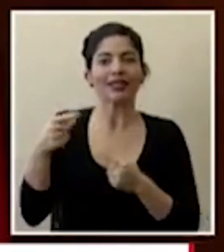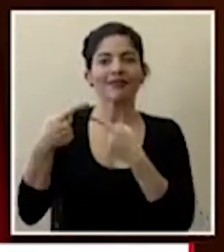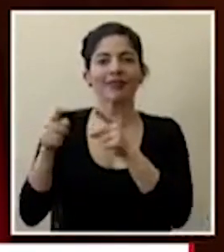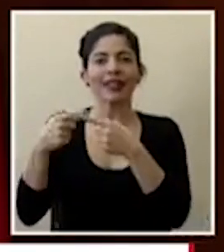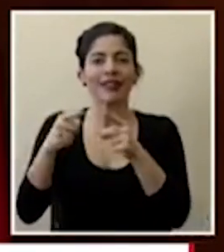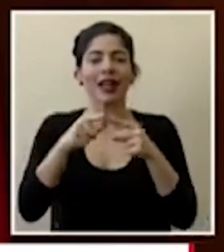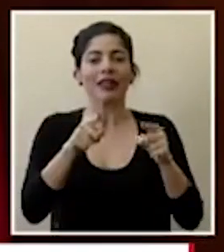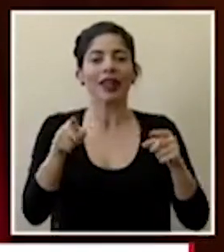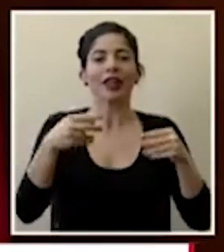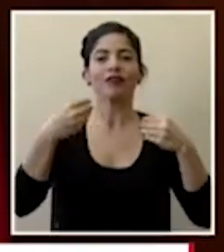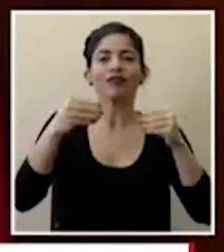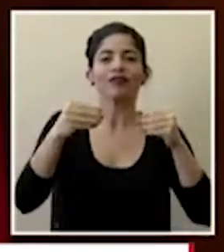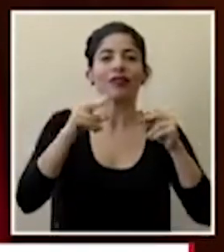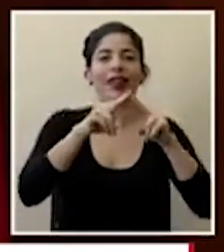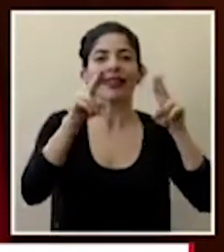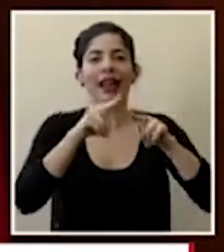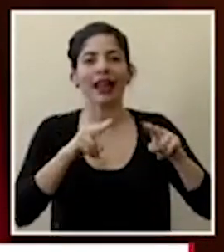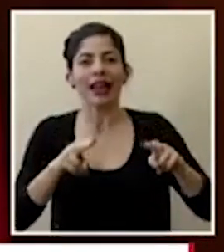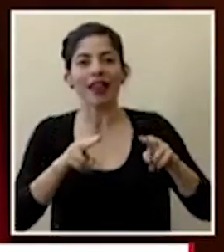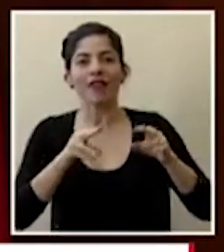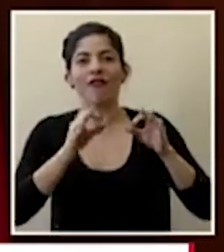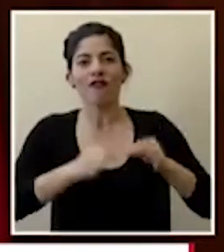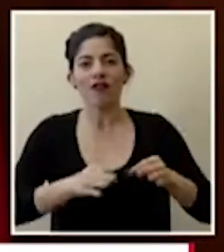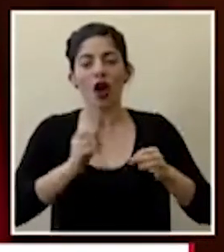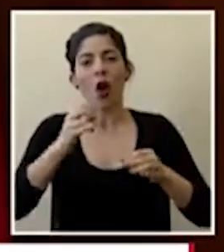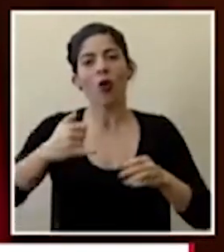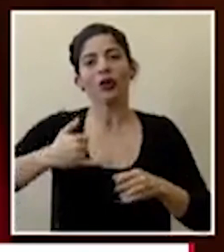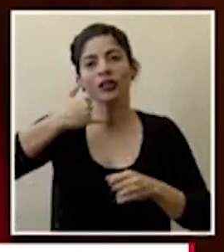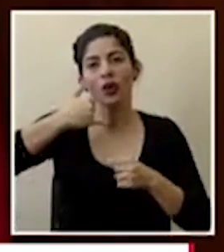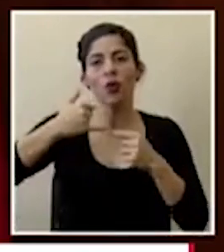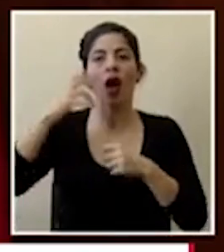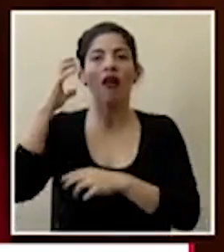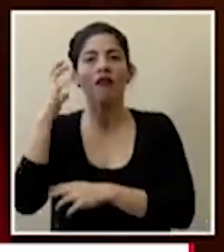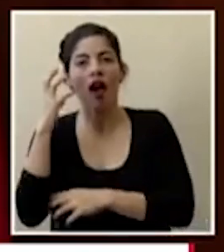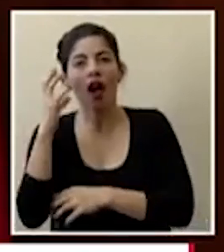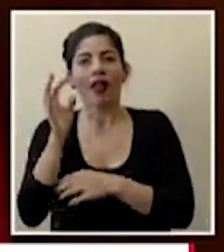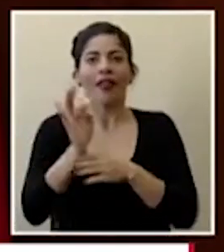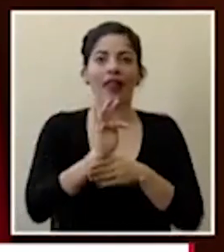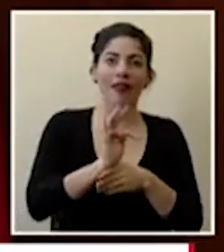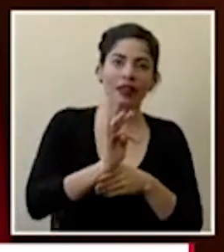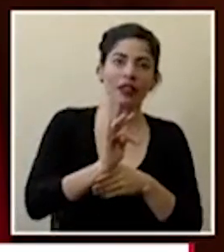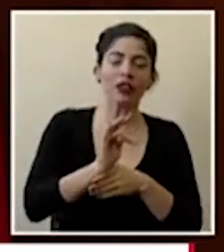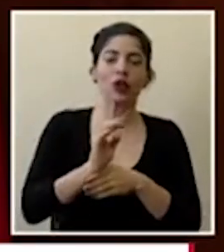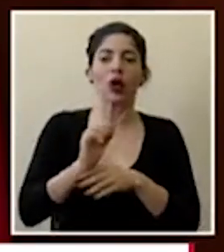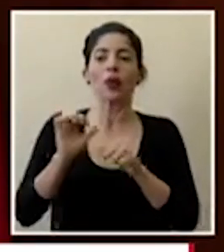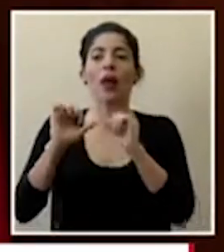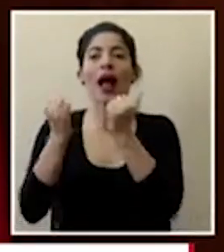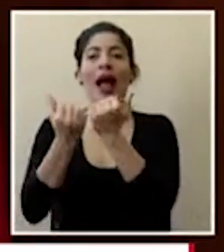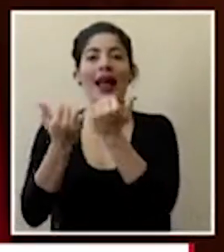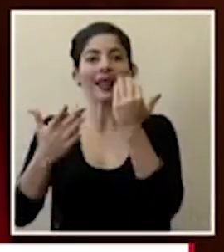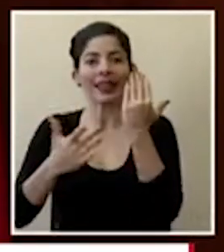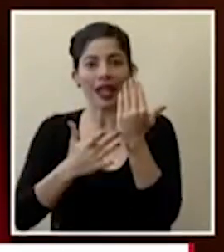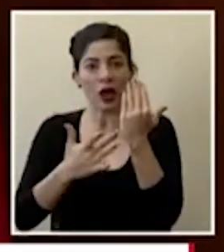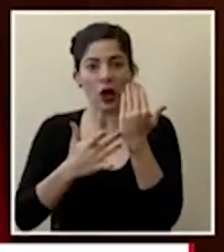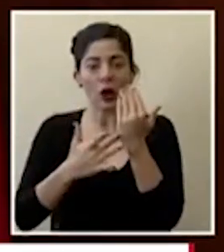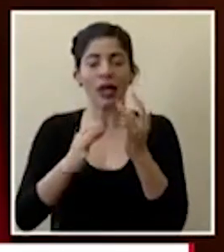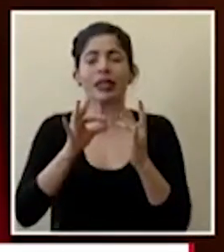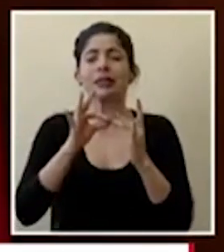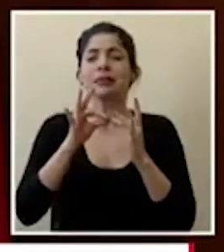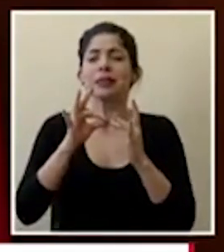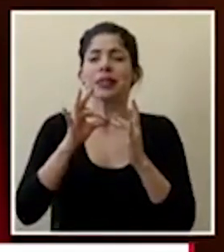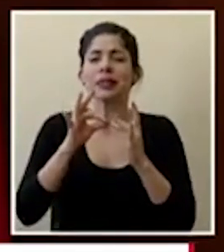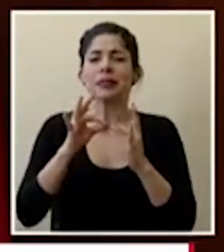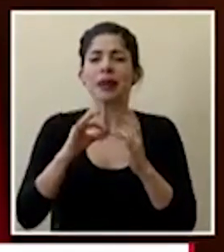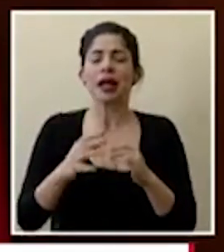diferentes proveedores de internet de fijo móvil a la radio a la televisión al sector de tecnología sobre todo